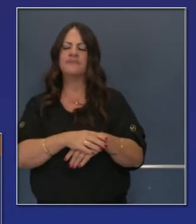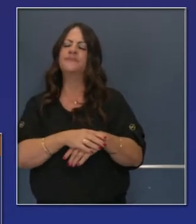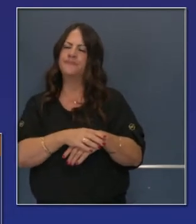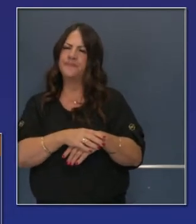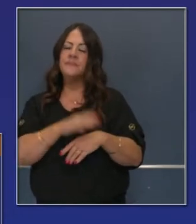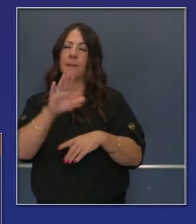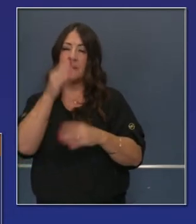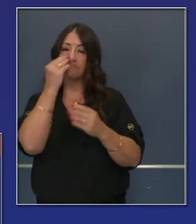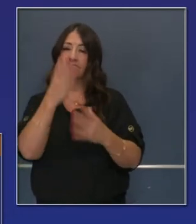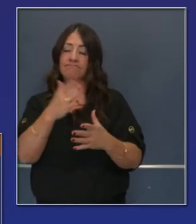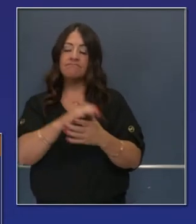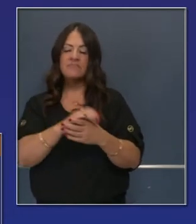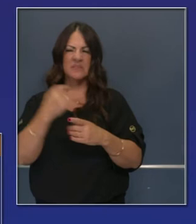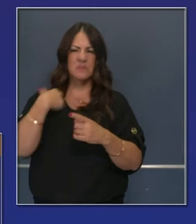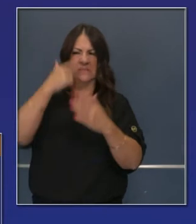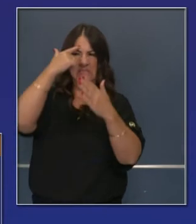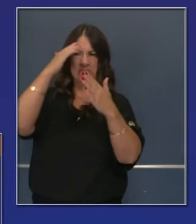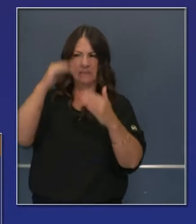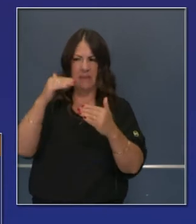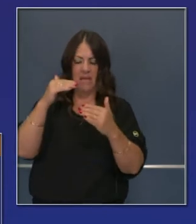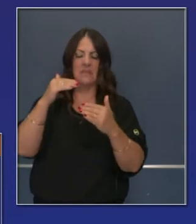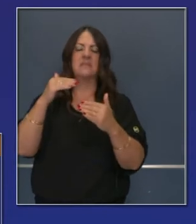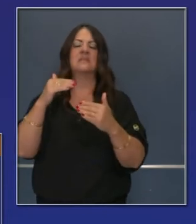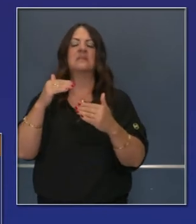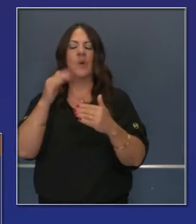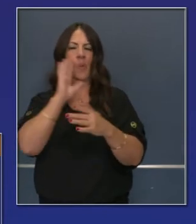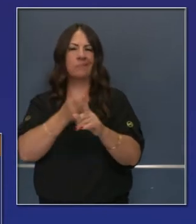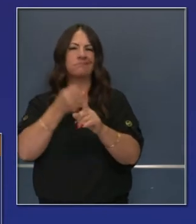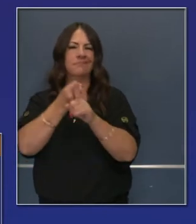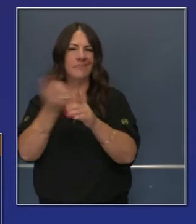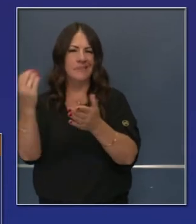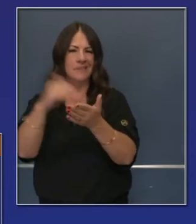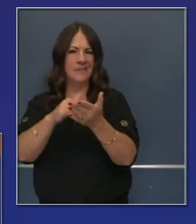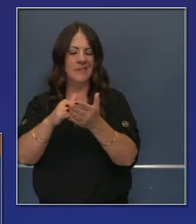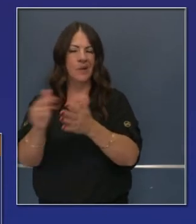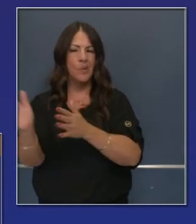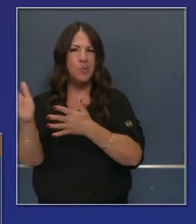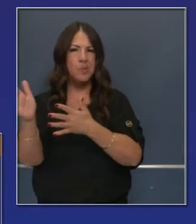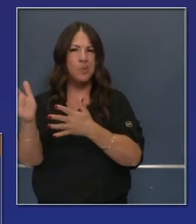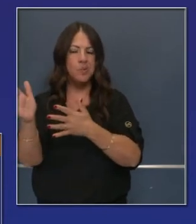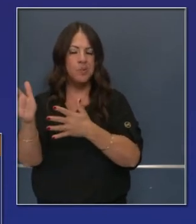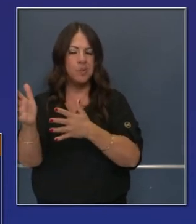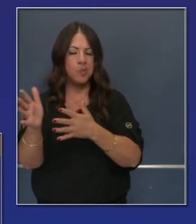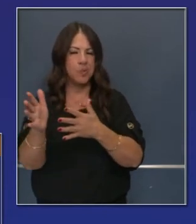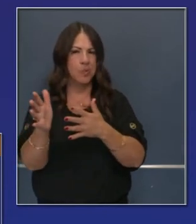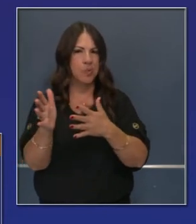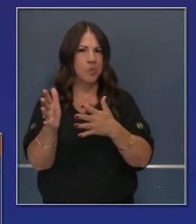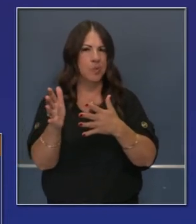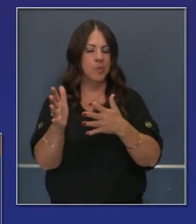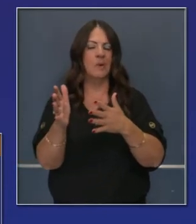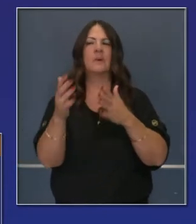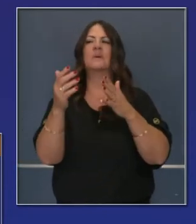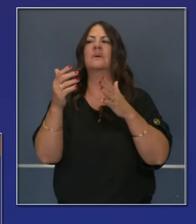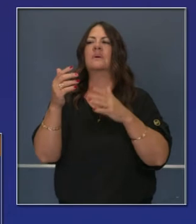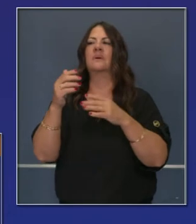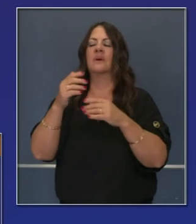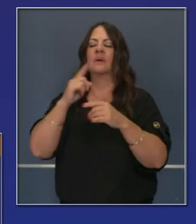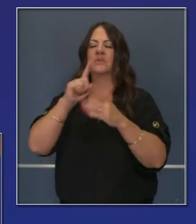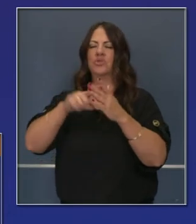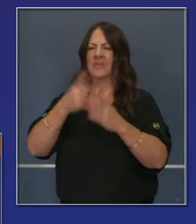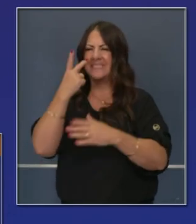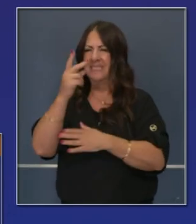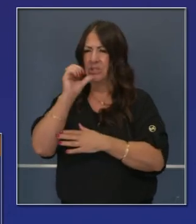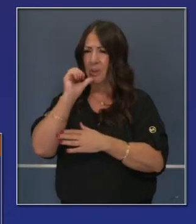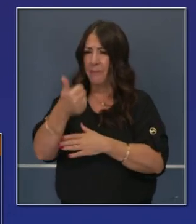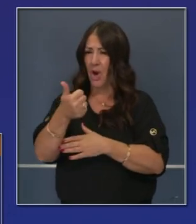la parte alta o la parte norte del país, del estado. Perdón. Quiero decir que estas condiciones regresarán al final de esta semana, de modo